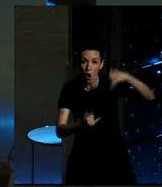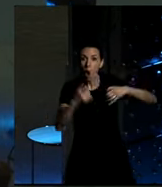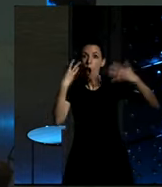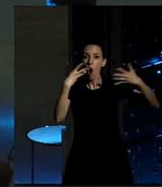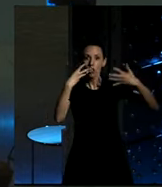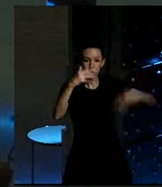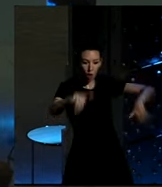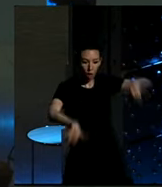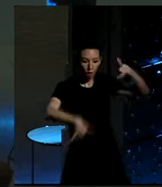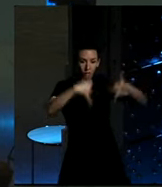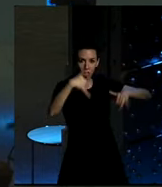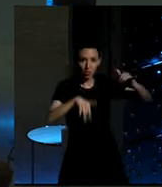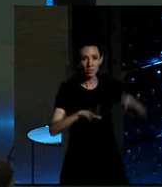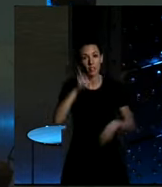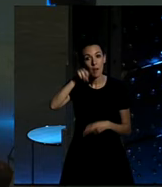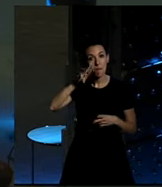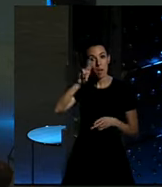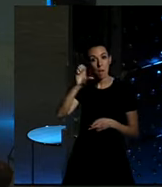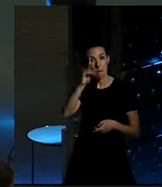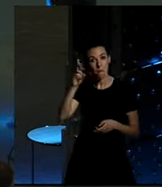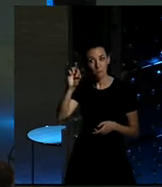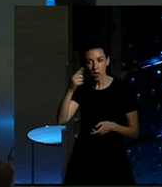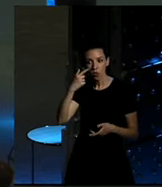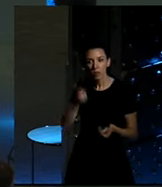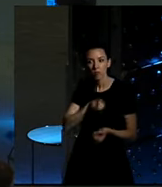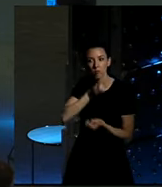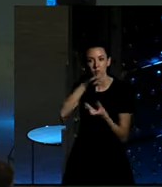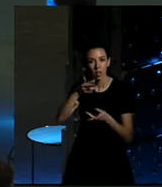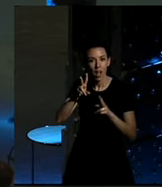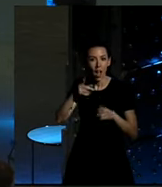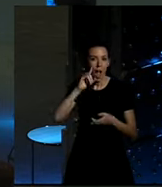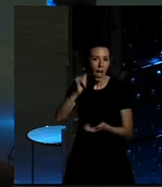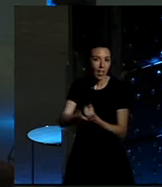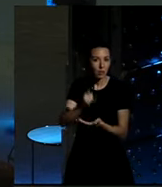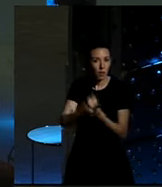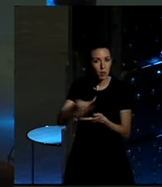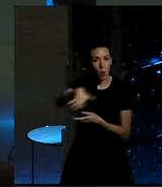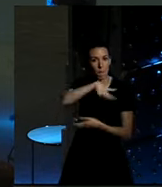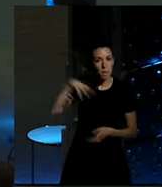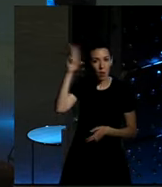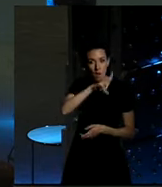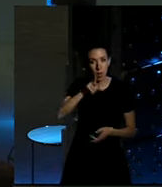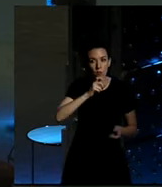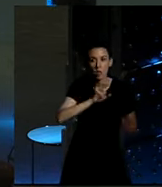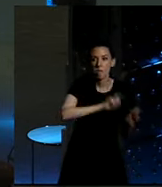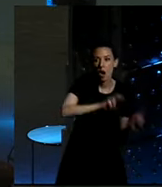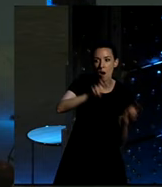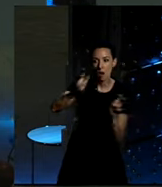libro cita también un experimento teatral con bicicletas, trasladándose por plazas de Madrid todo en bicicleta, ¿verdad?